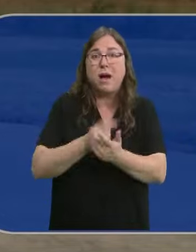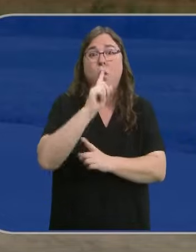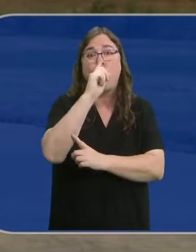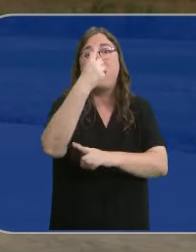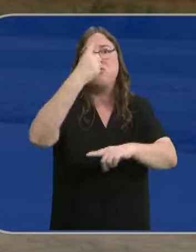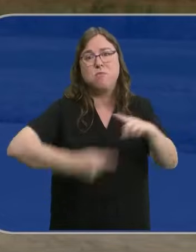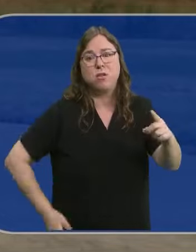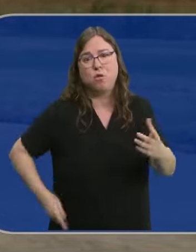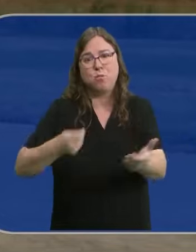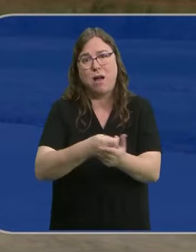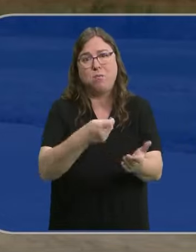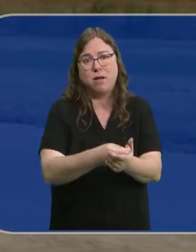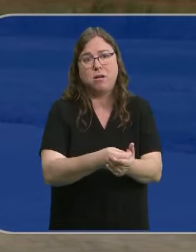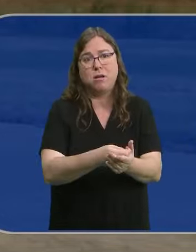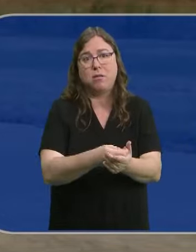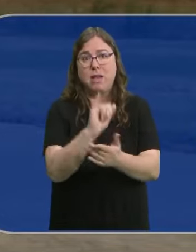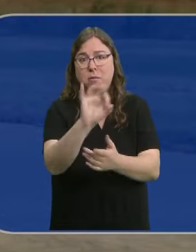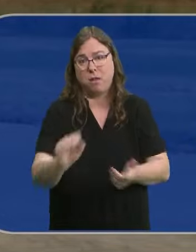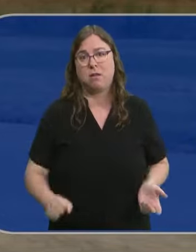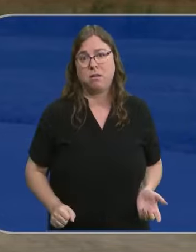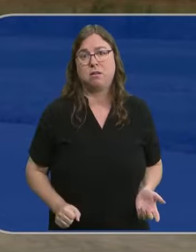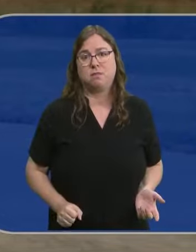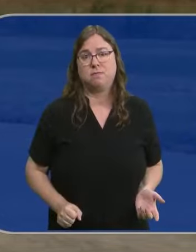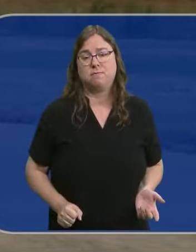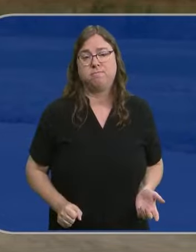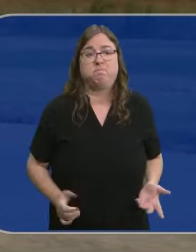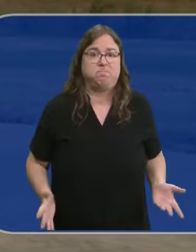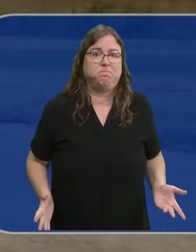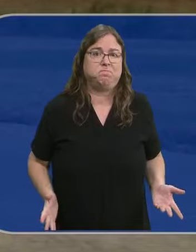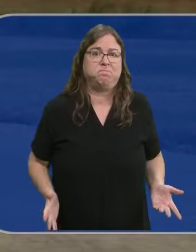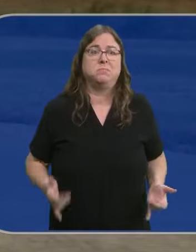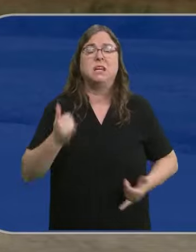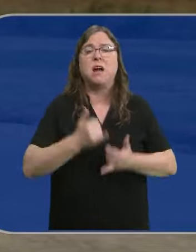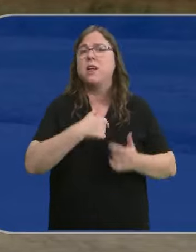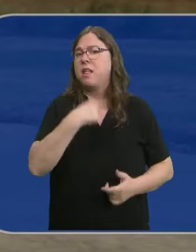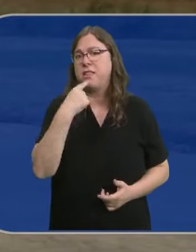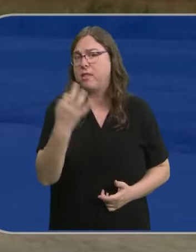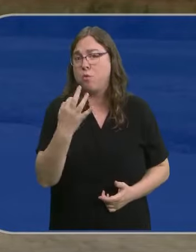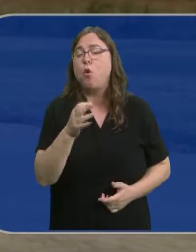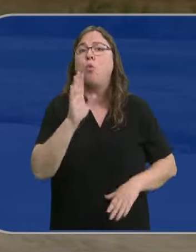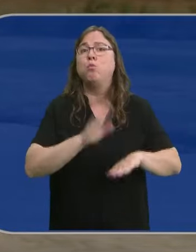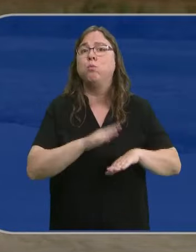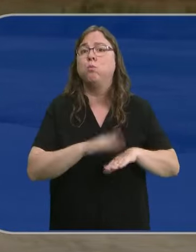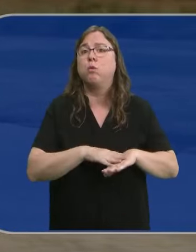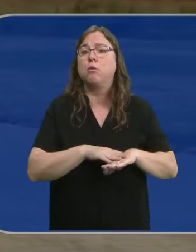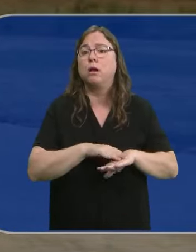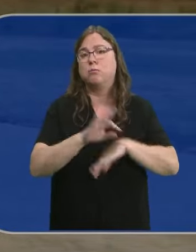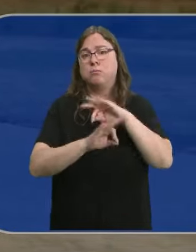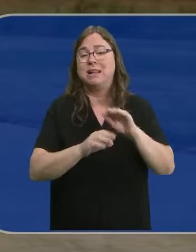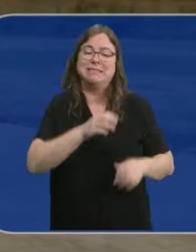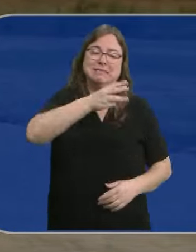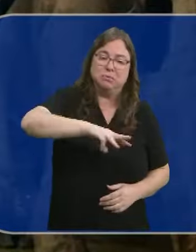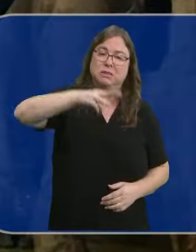medio ese IVA. Entonces, claro, lo que nosotros decimos es que ¿por qué no se regulariza